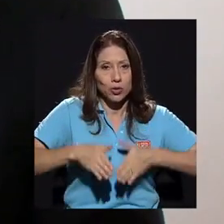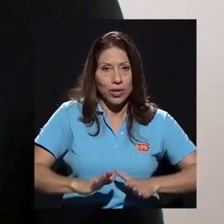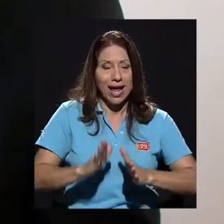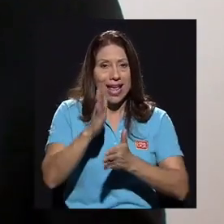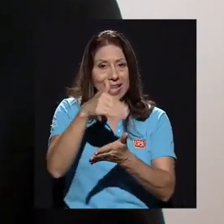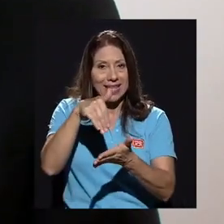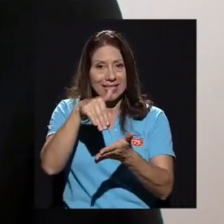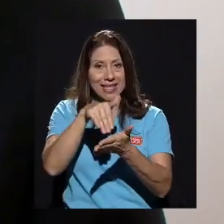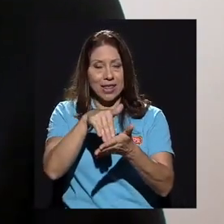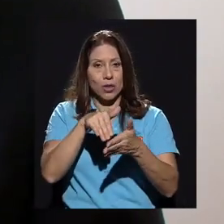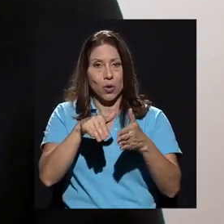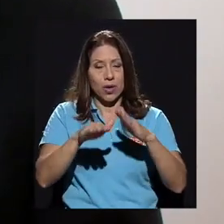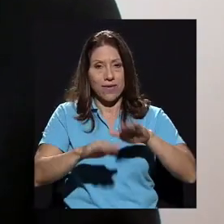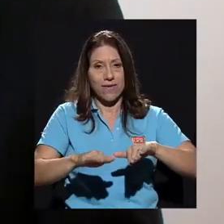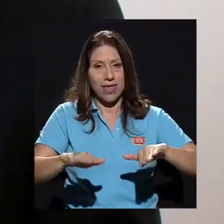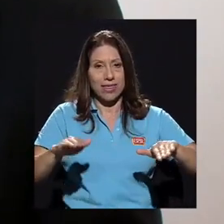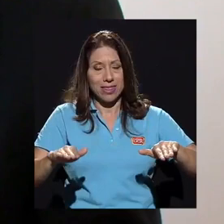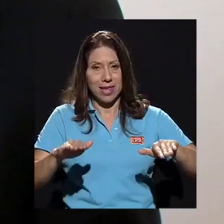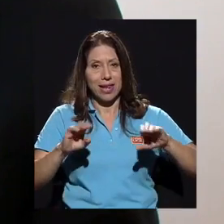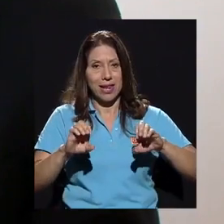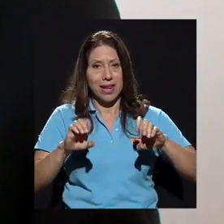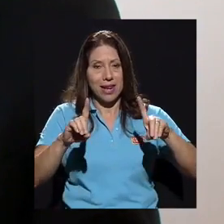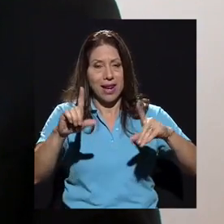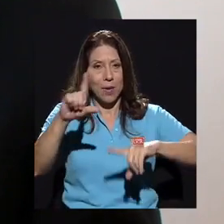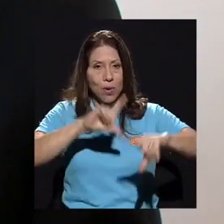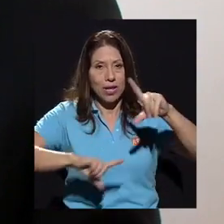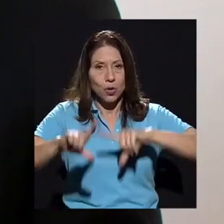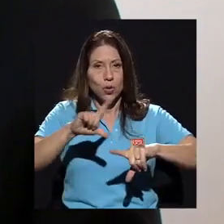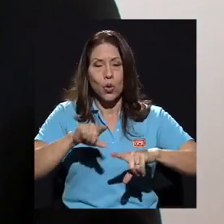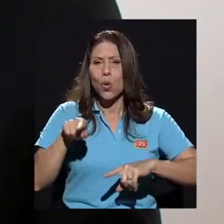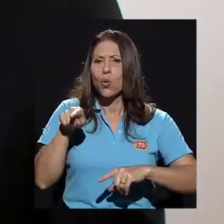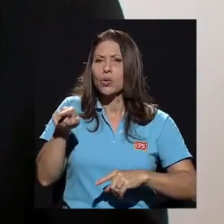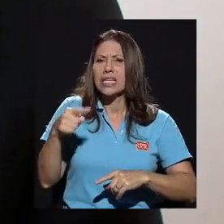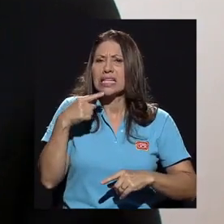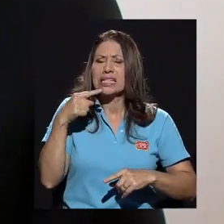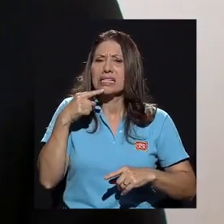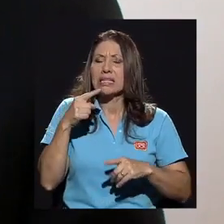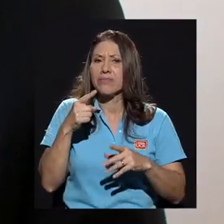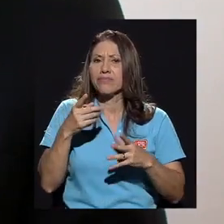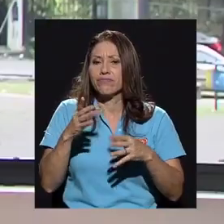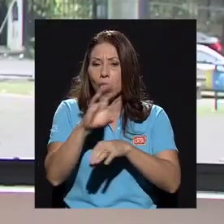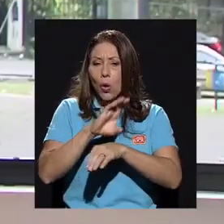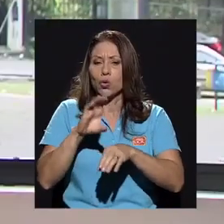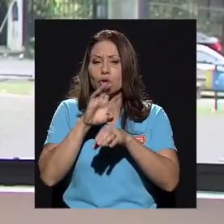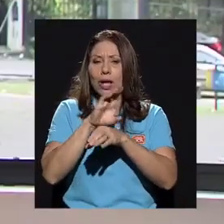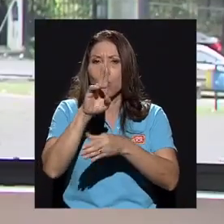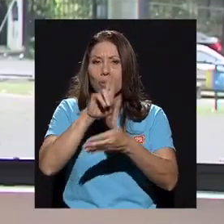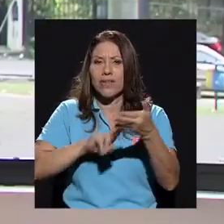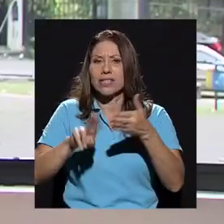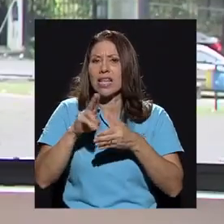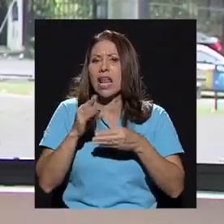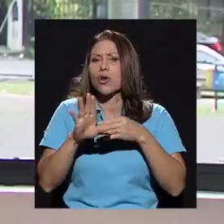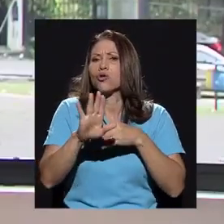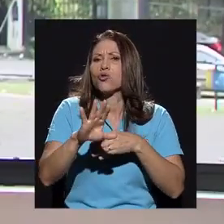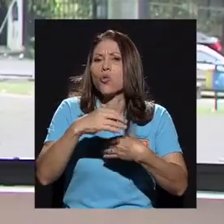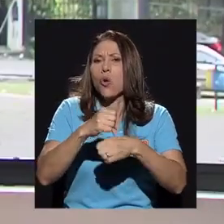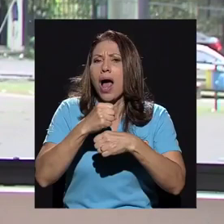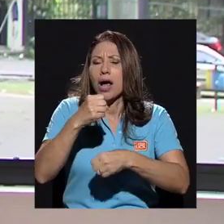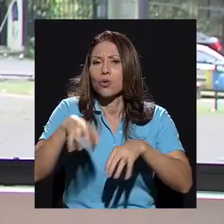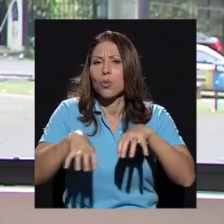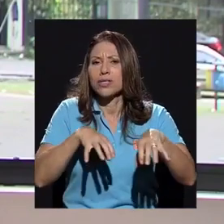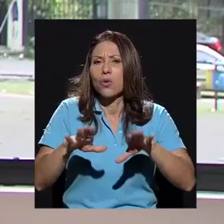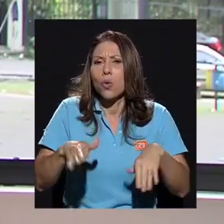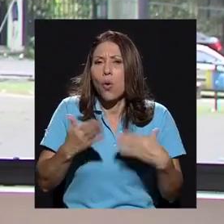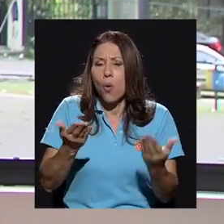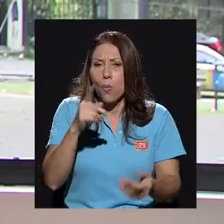Usted, como aspirante al Consejo, ¿cómo analiza la actuación del Consejo Universitario en todo este caso? El Consejo Universitario en este